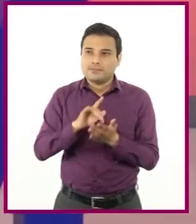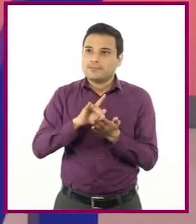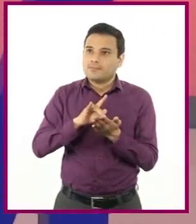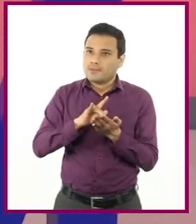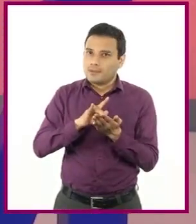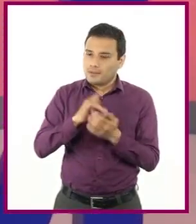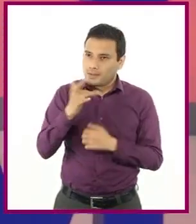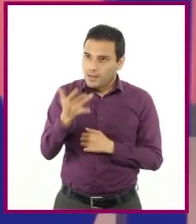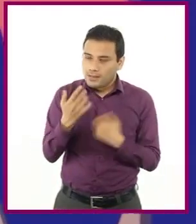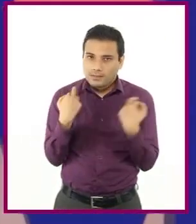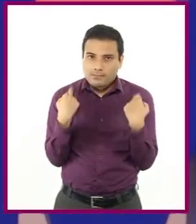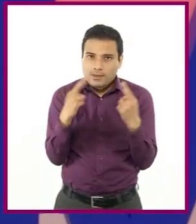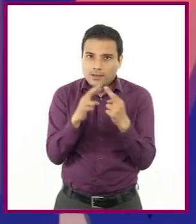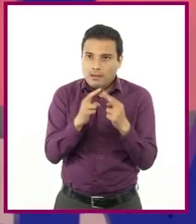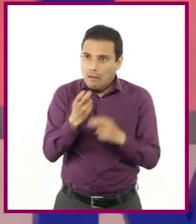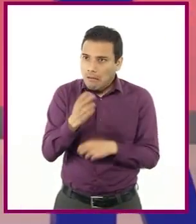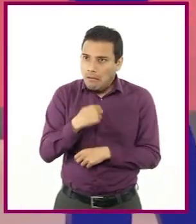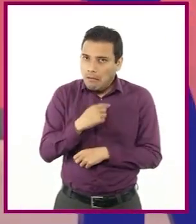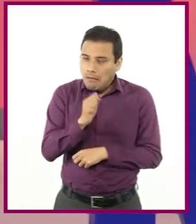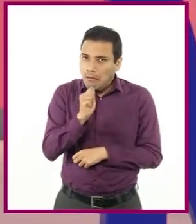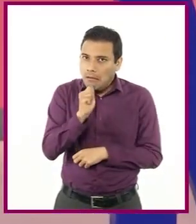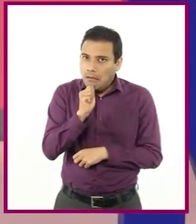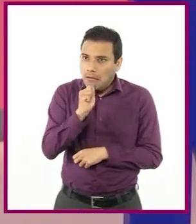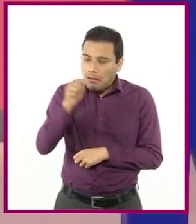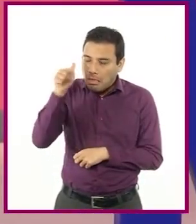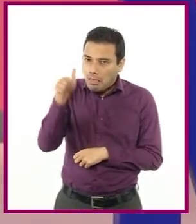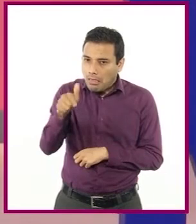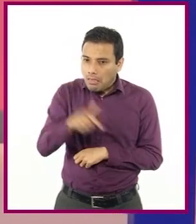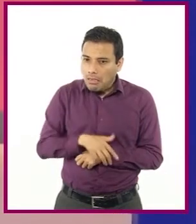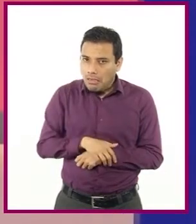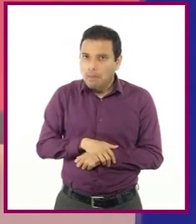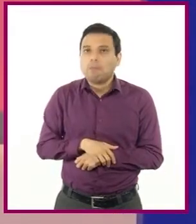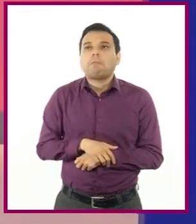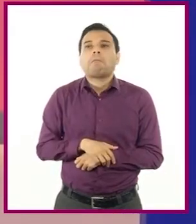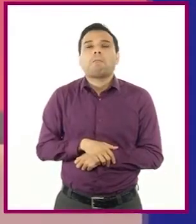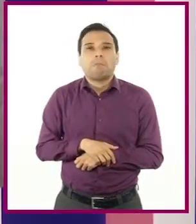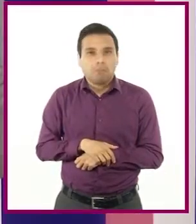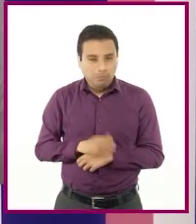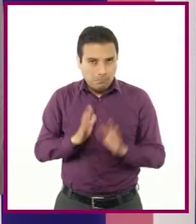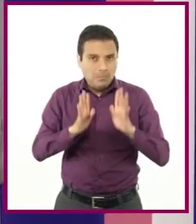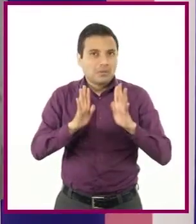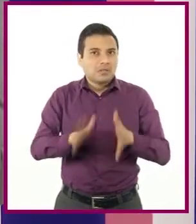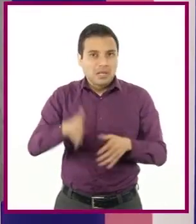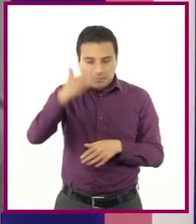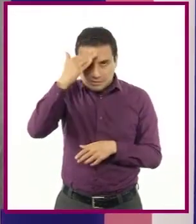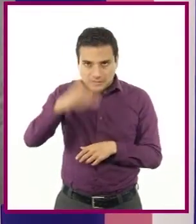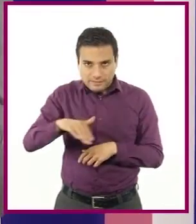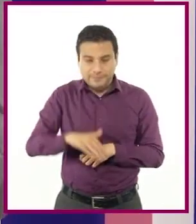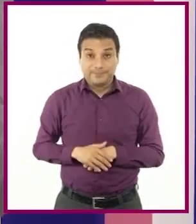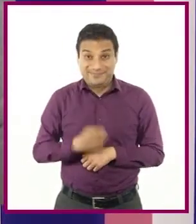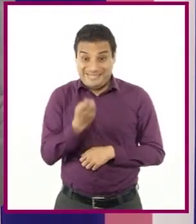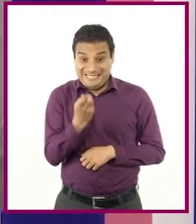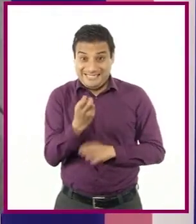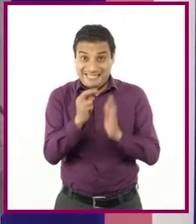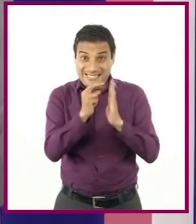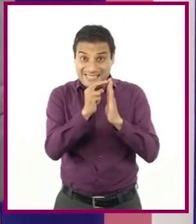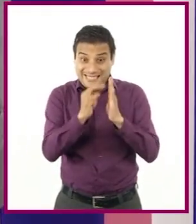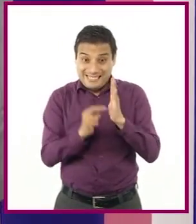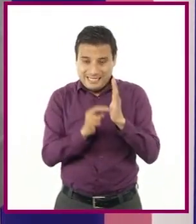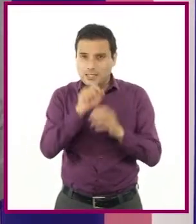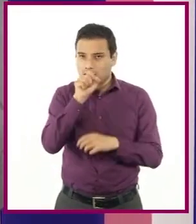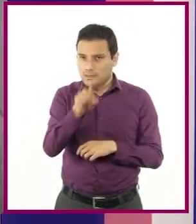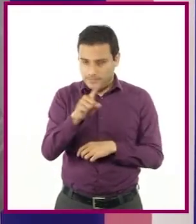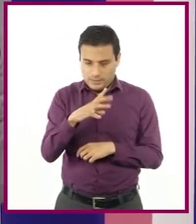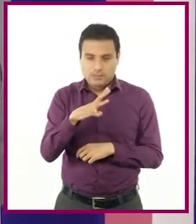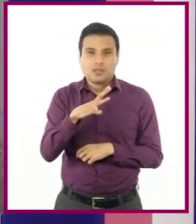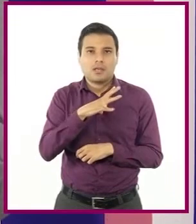profesora. No conocía ese signo de la raya. Ahora ya sé cómo usar. En esta regla aparece también el signo